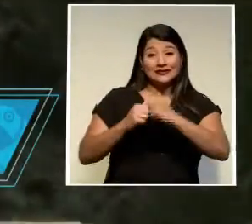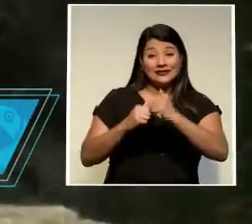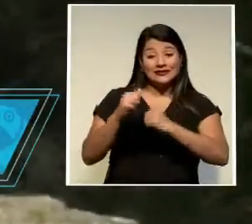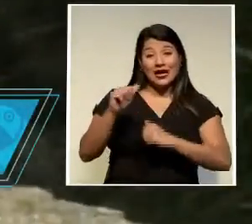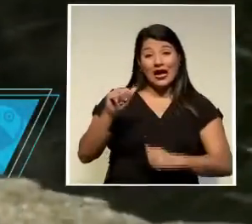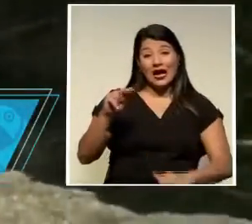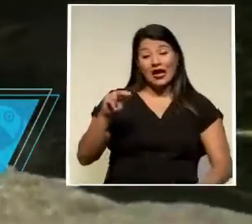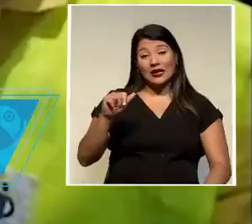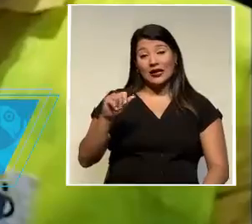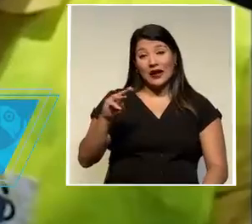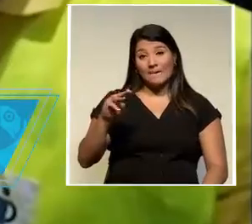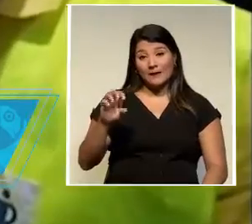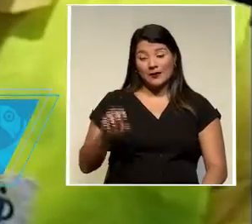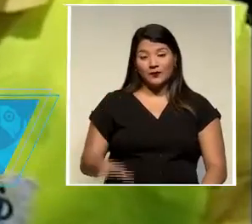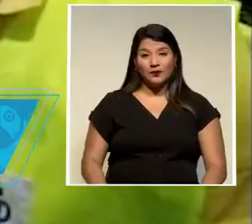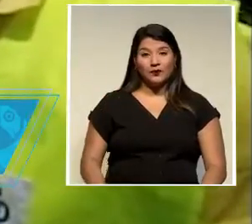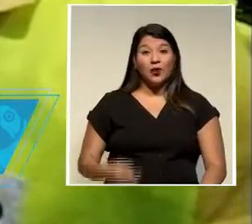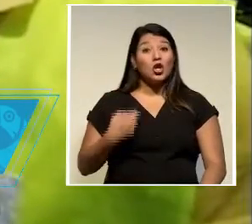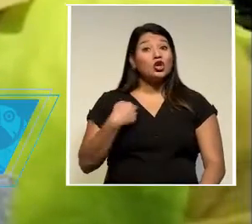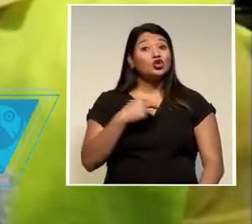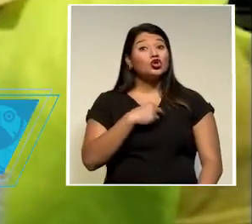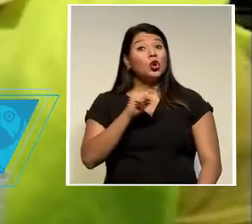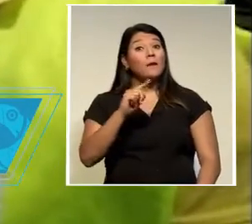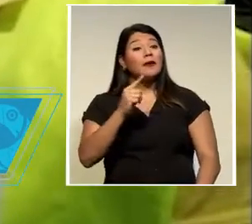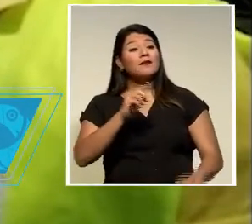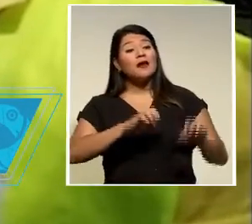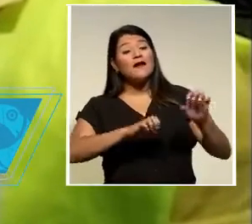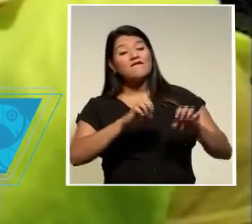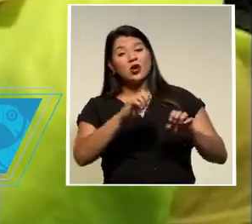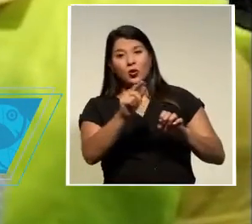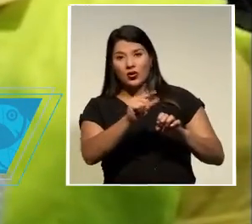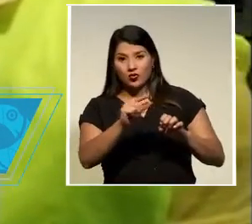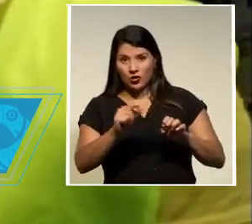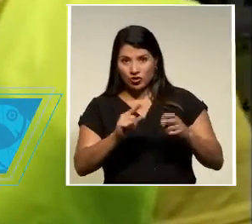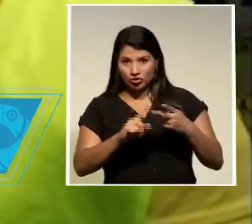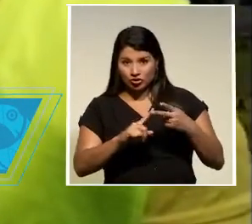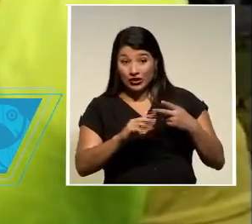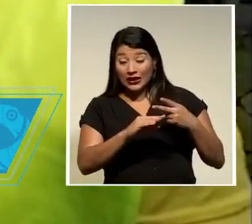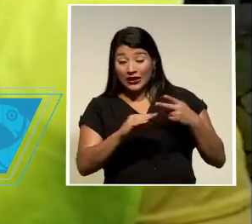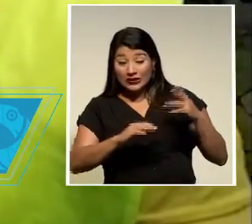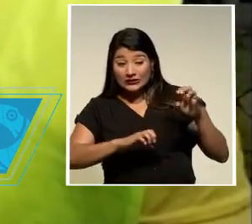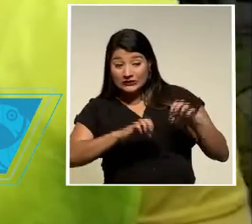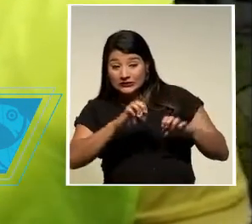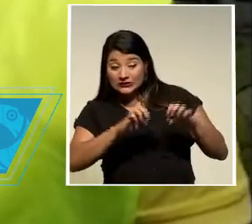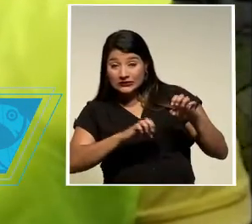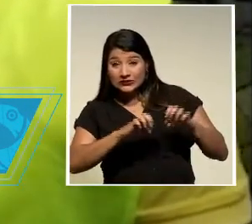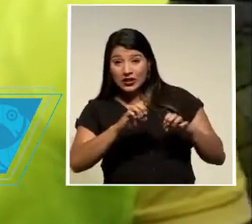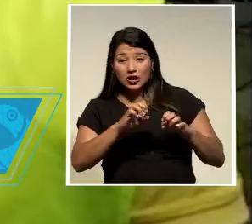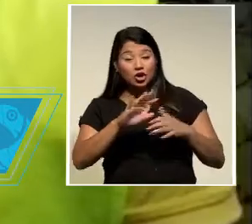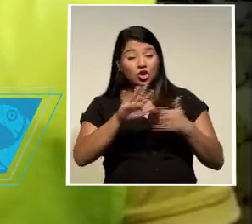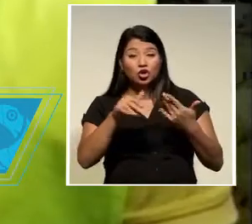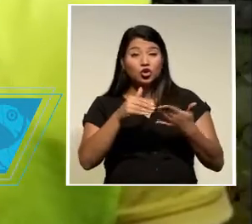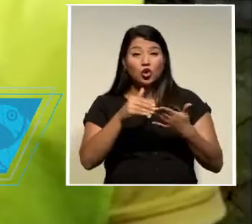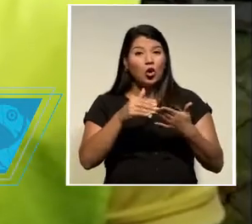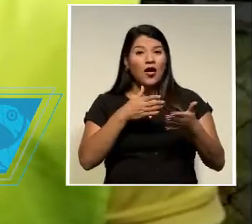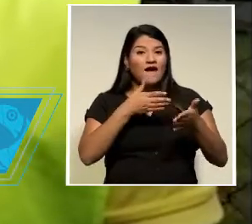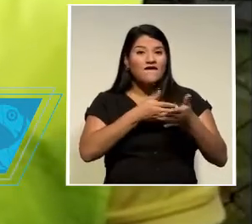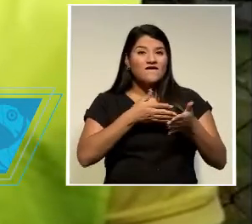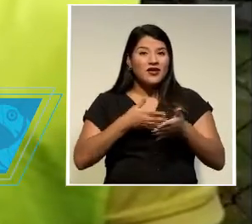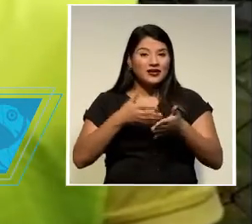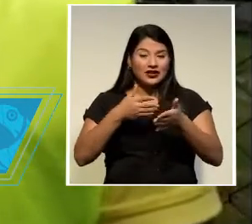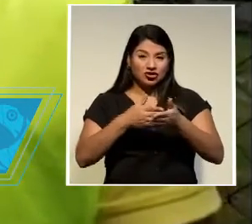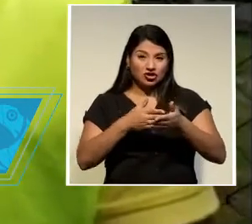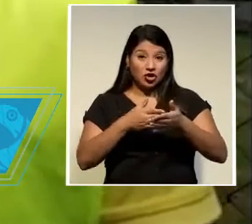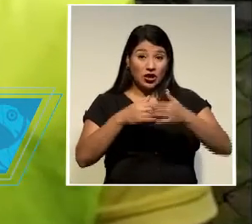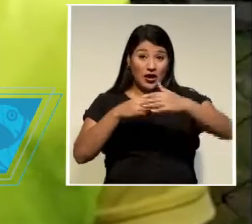NAMI. Está regresando una primera valoración del río y de los daños que está causando en las estructuras de la base